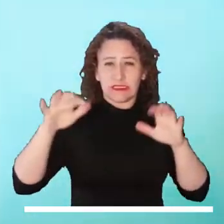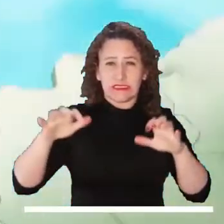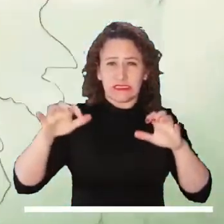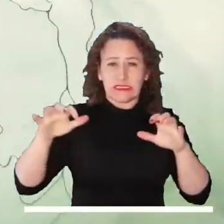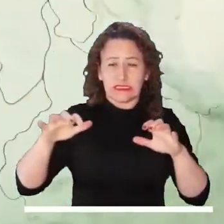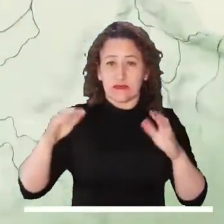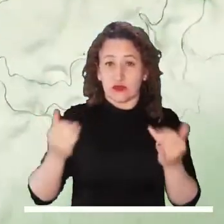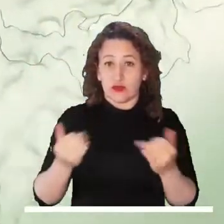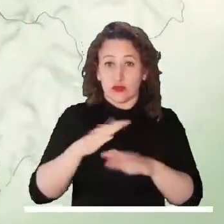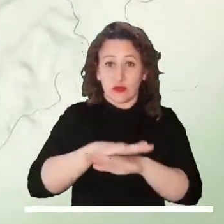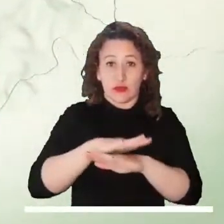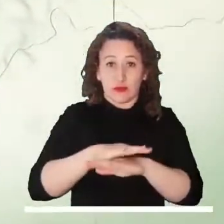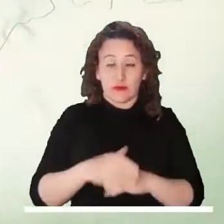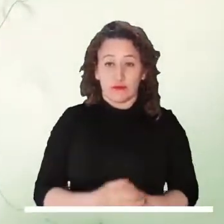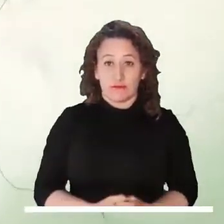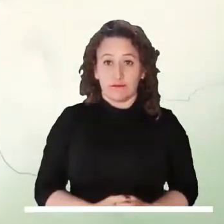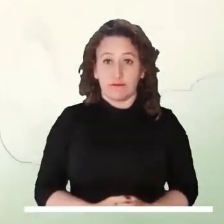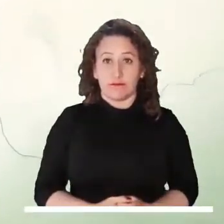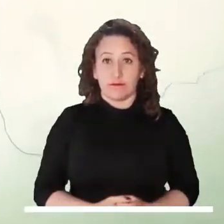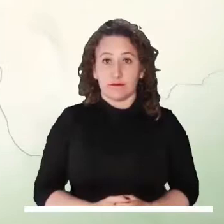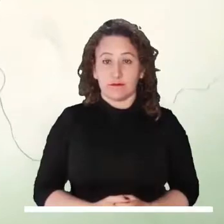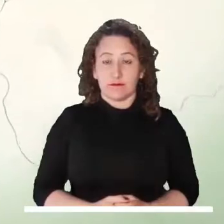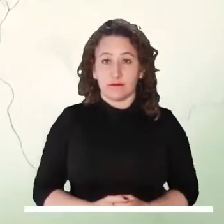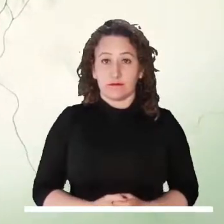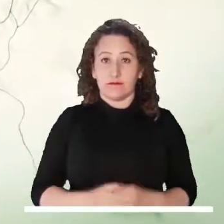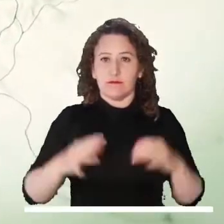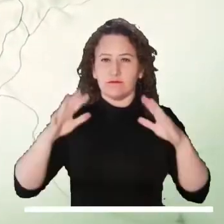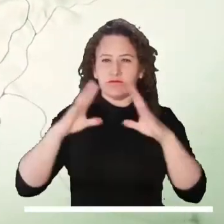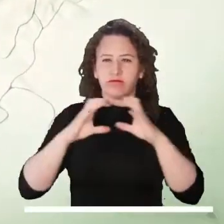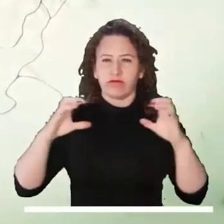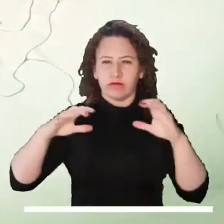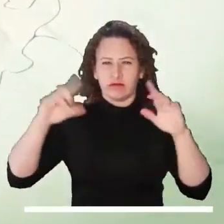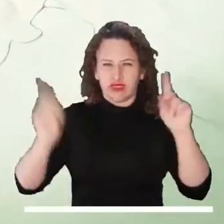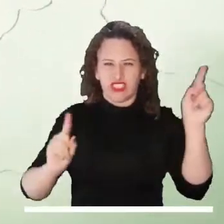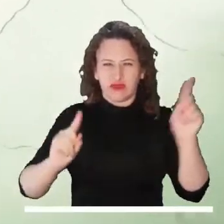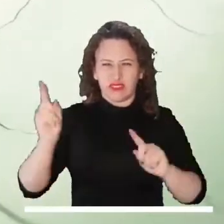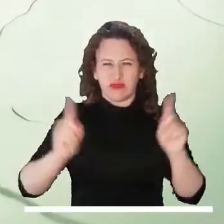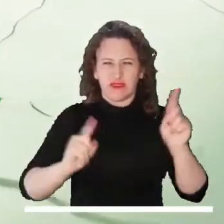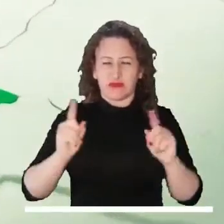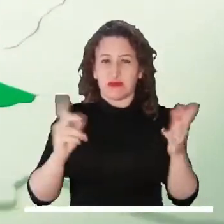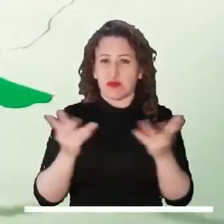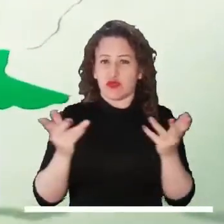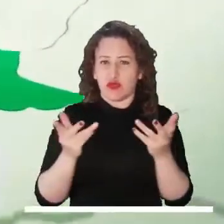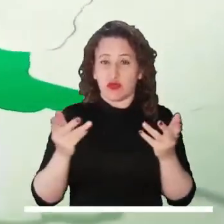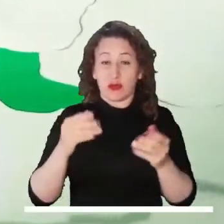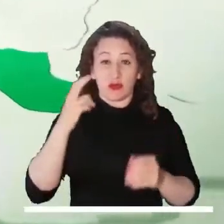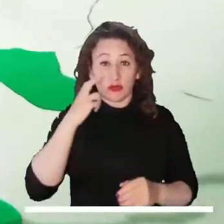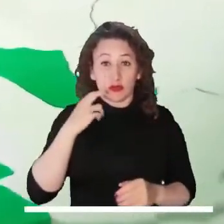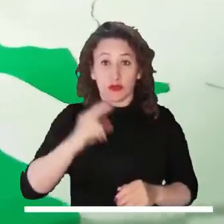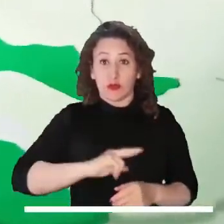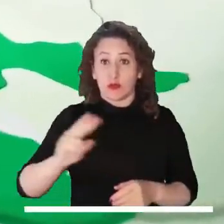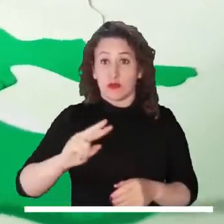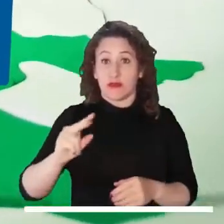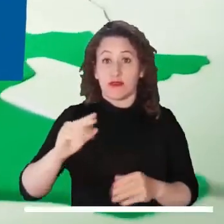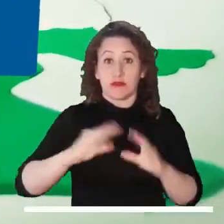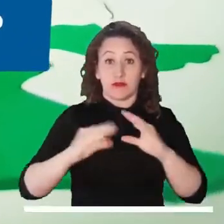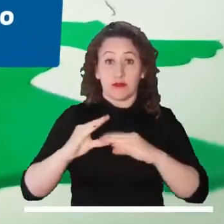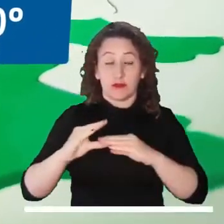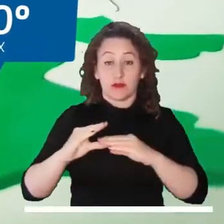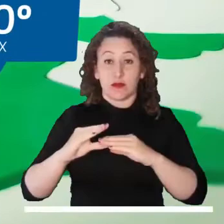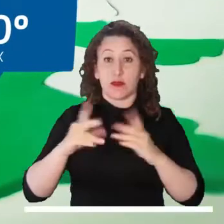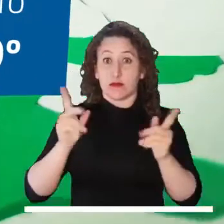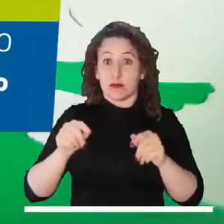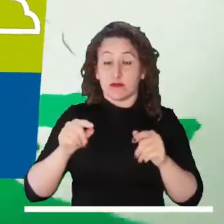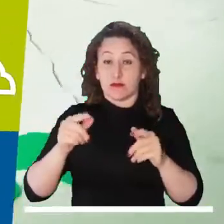descartan lluvias esporádicas durante la tarde. Precipitaciones acompañadas de tormentas se estiman en sectores de Chocó, Valle del